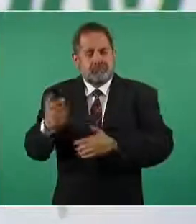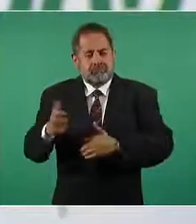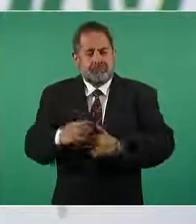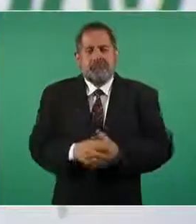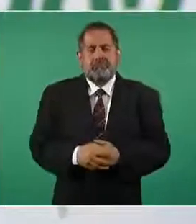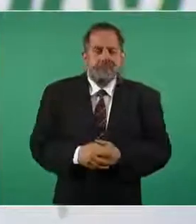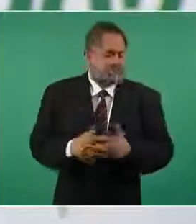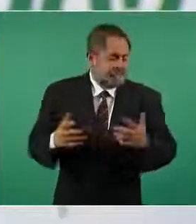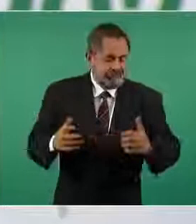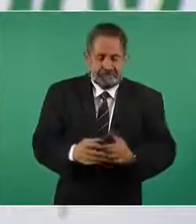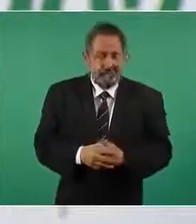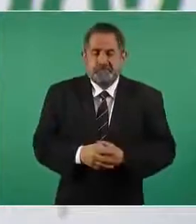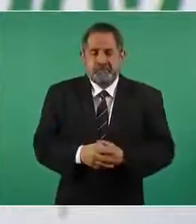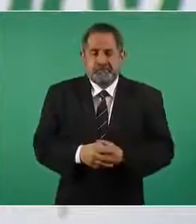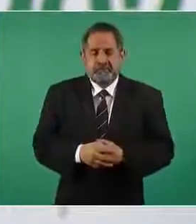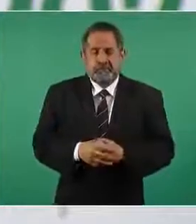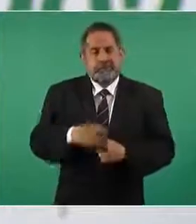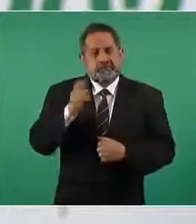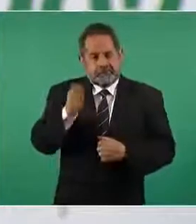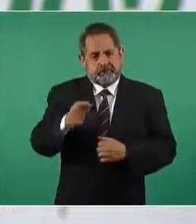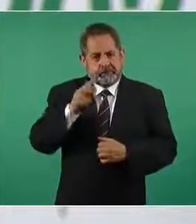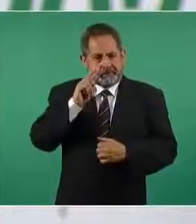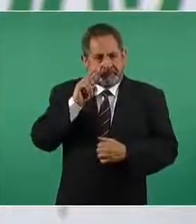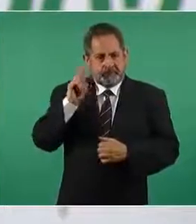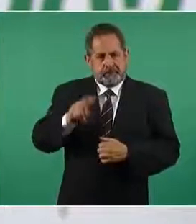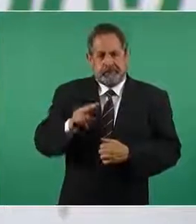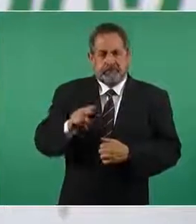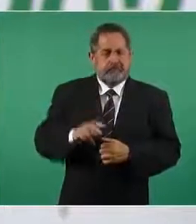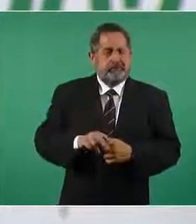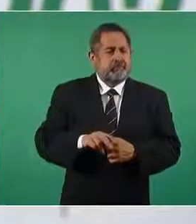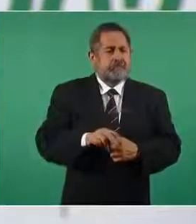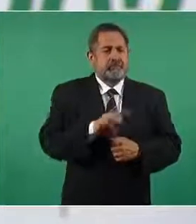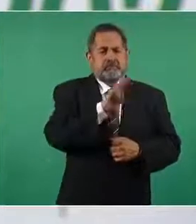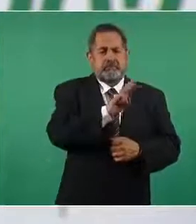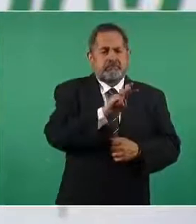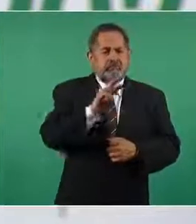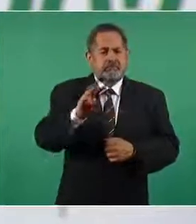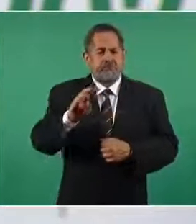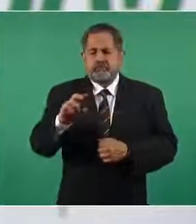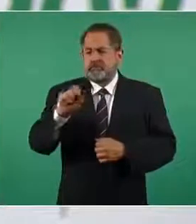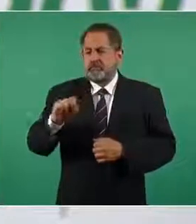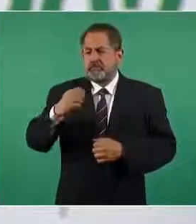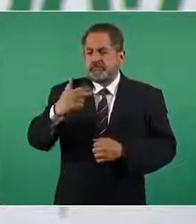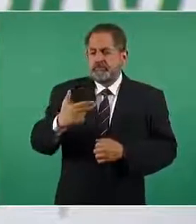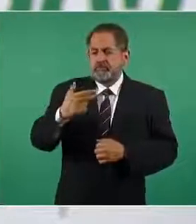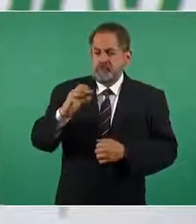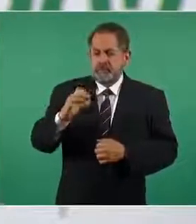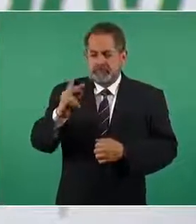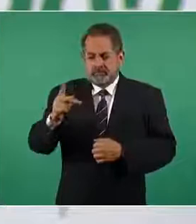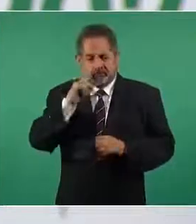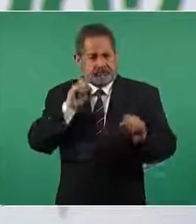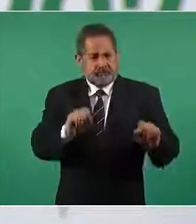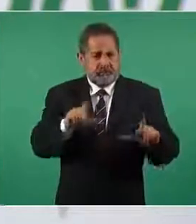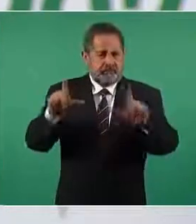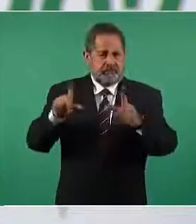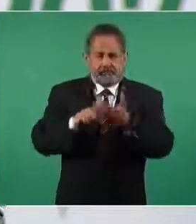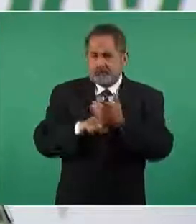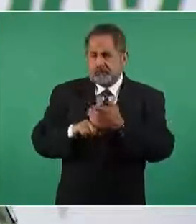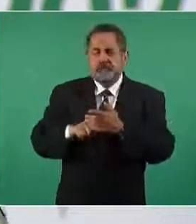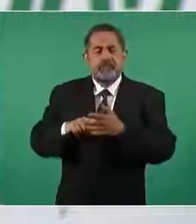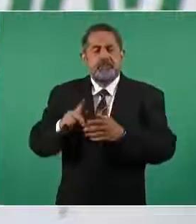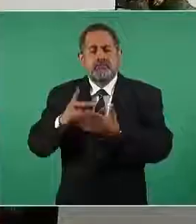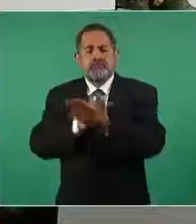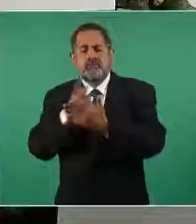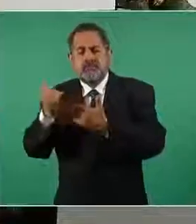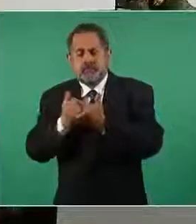pues bien es cierto que en la página oficial de la Secretaría de Hacienda y Crédito Público en el portal del sistema de cartera de